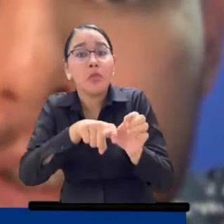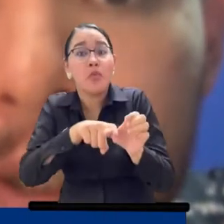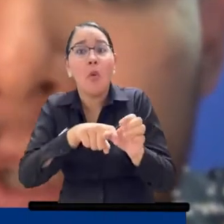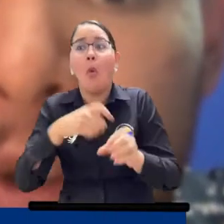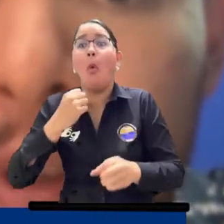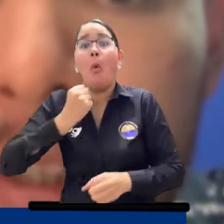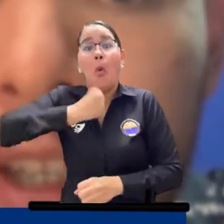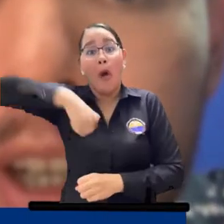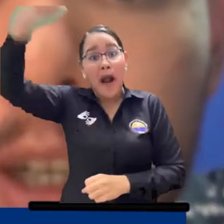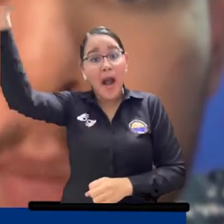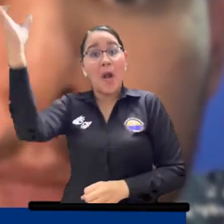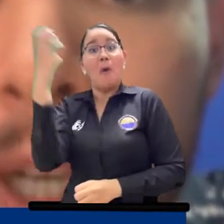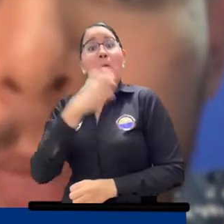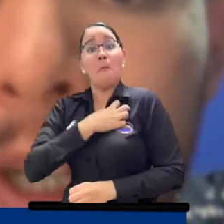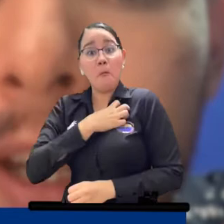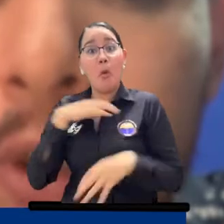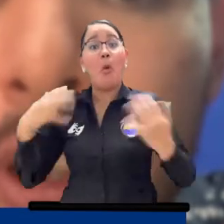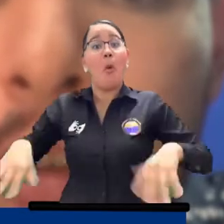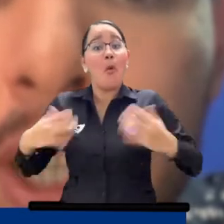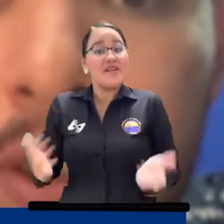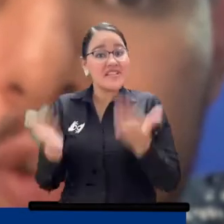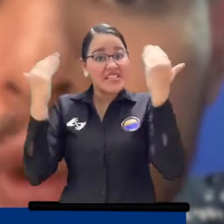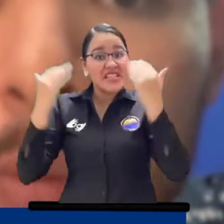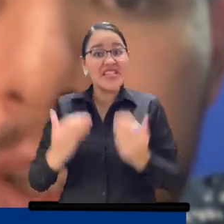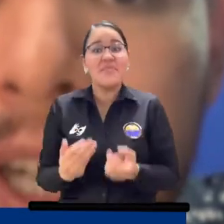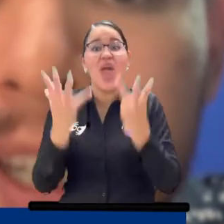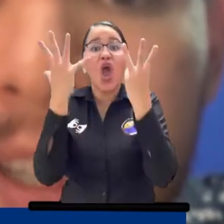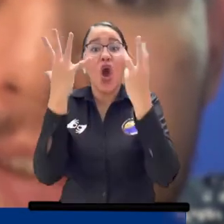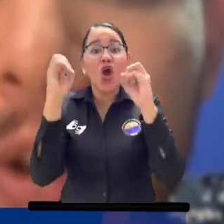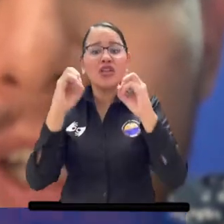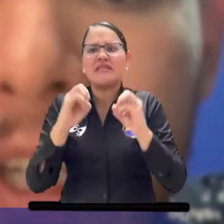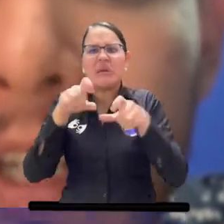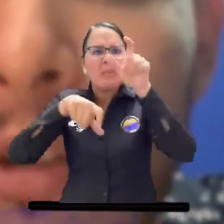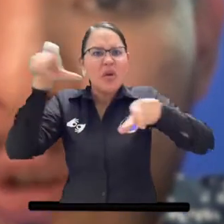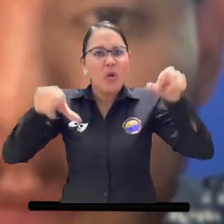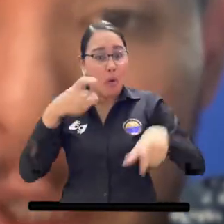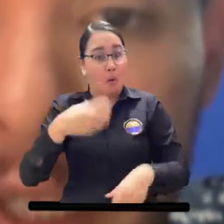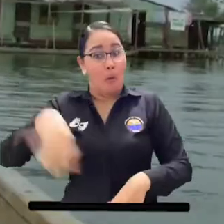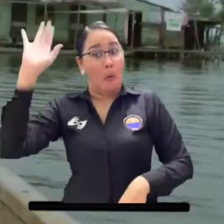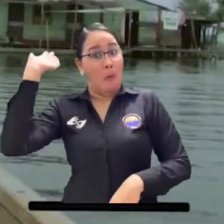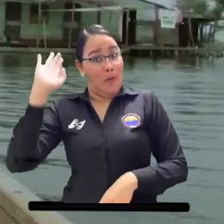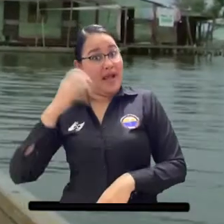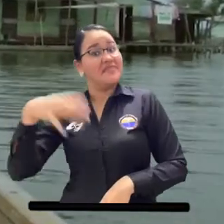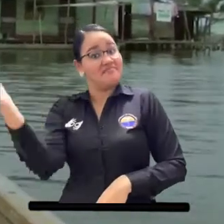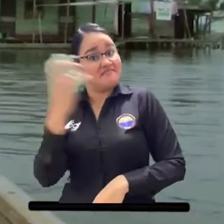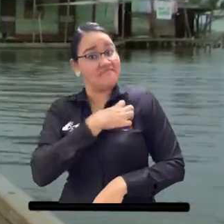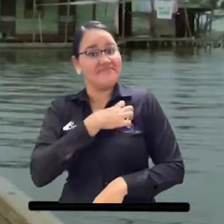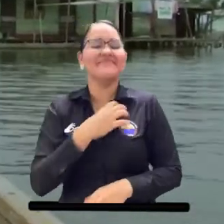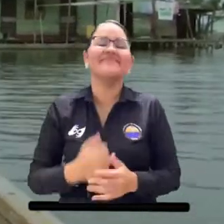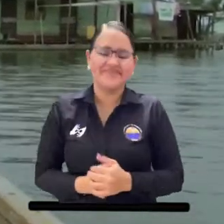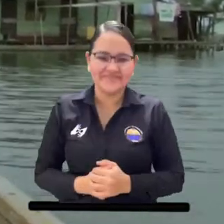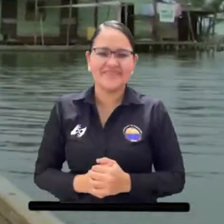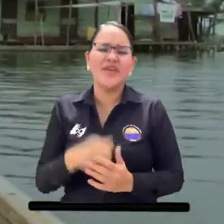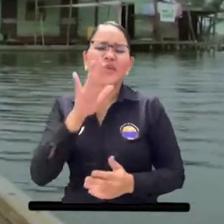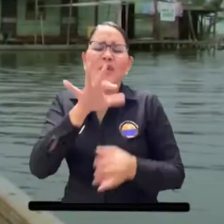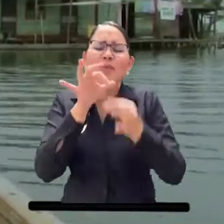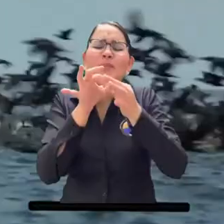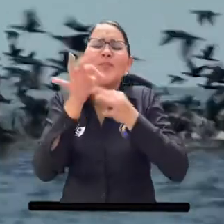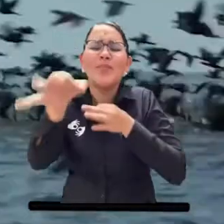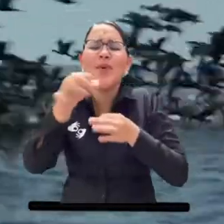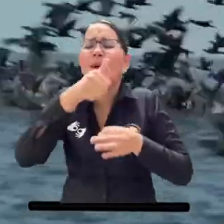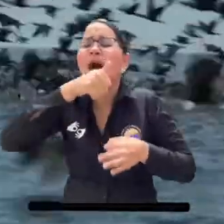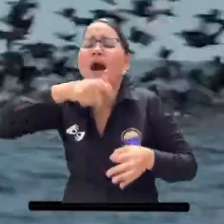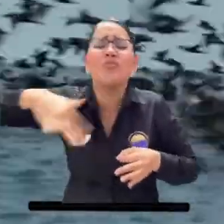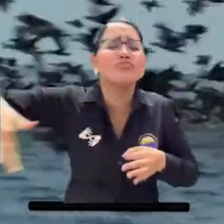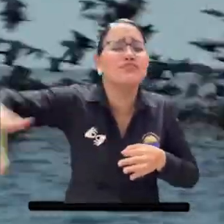una transmedia educativa y el primer proyecto de co-creación documental realizado en el Caribe colombiano. Es un viaje a través de las